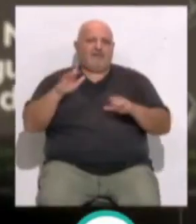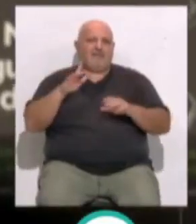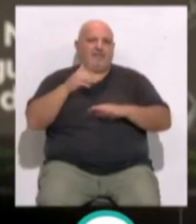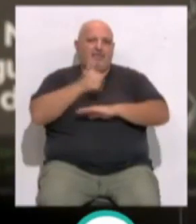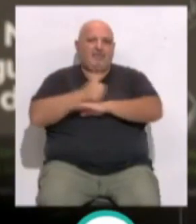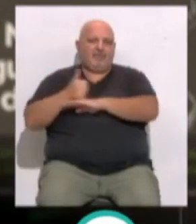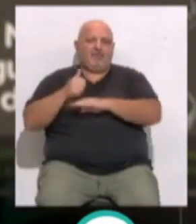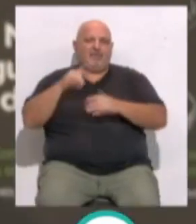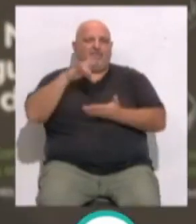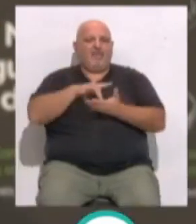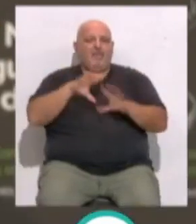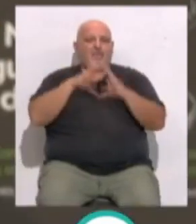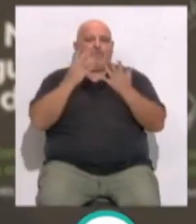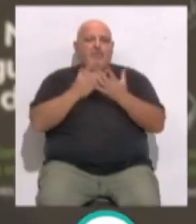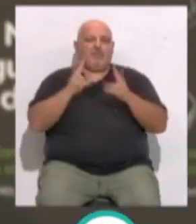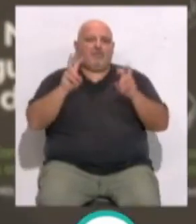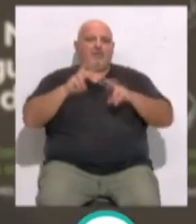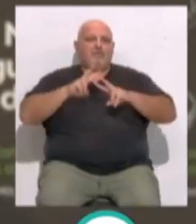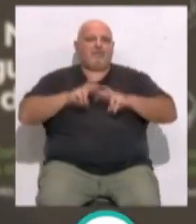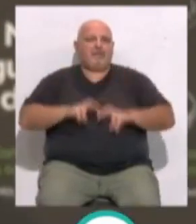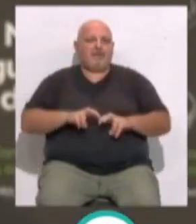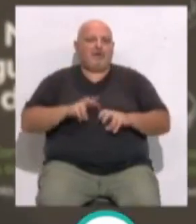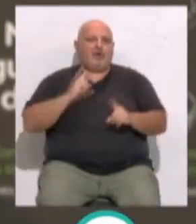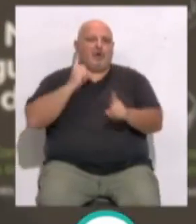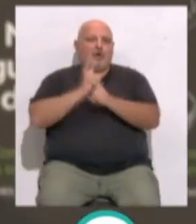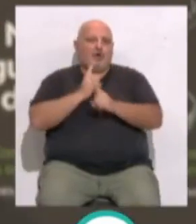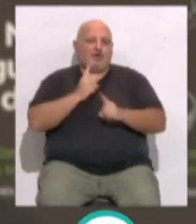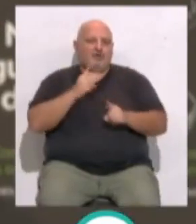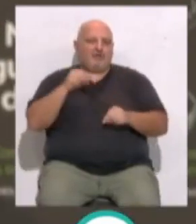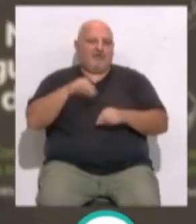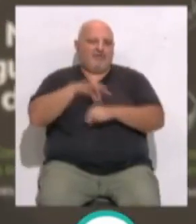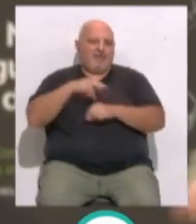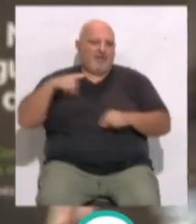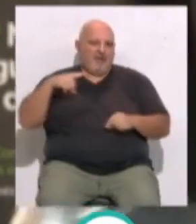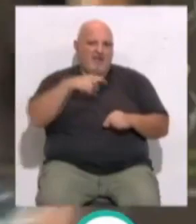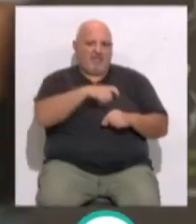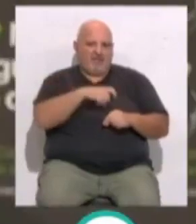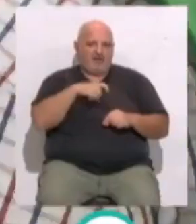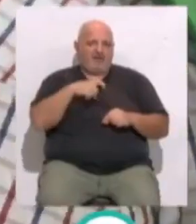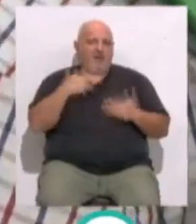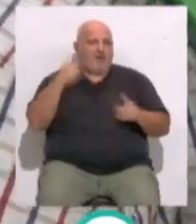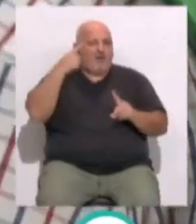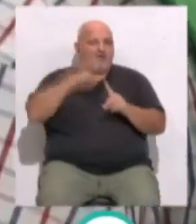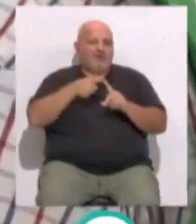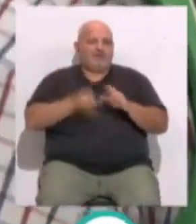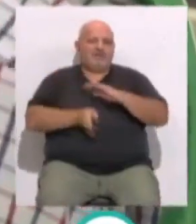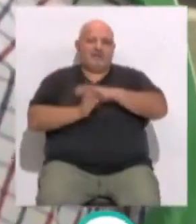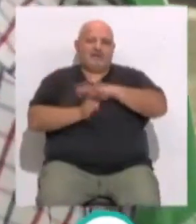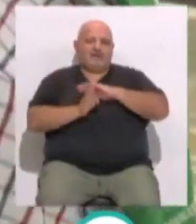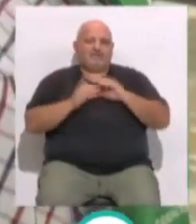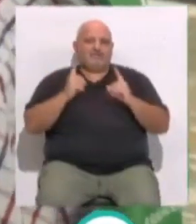ciudadanía en el Día Mundial de la Investigación contra esta Enfermedad. El objetivo no es otro que seguir